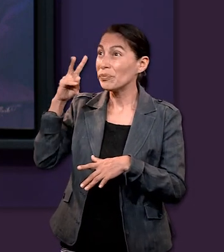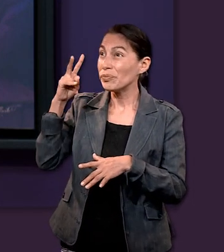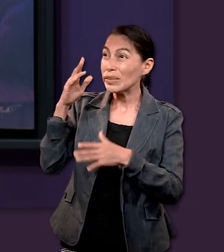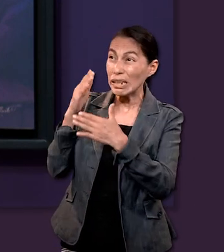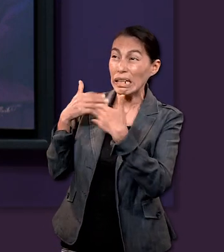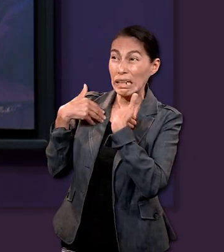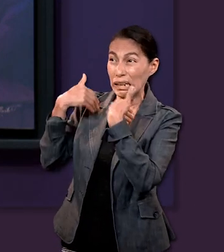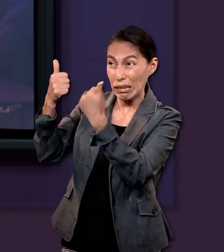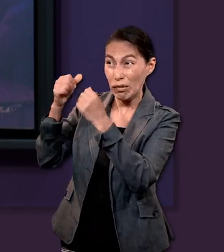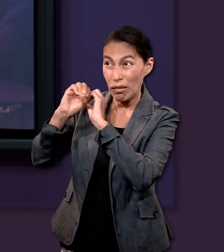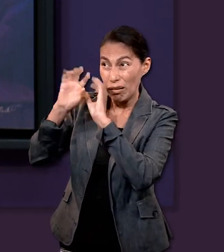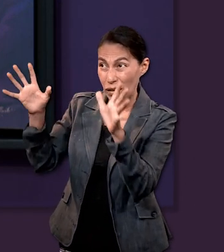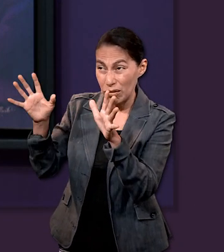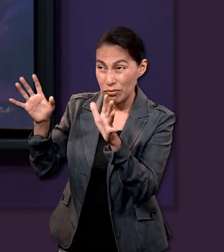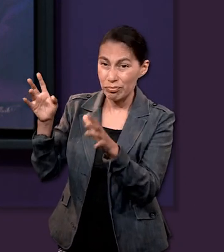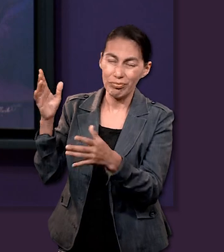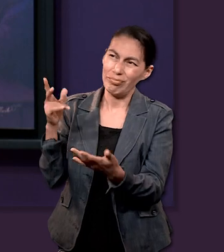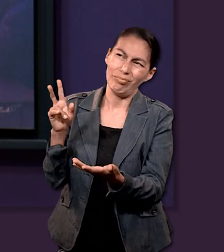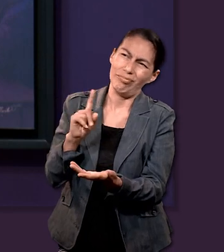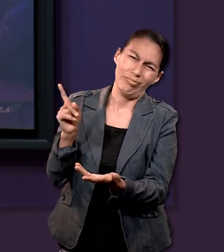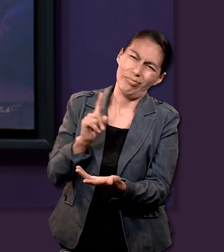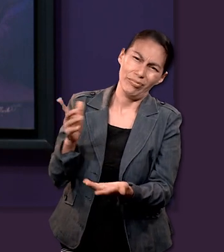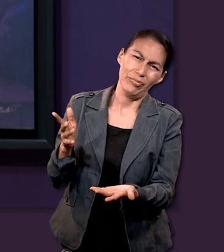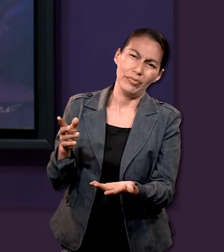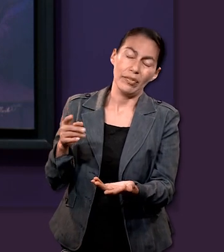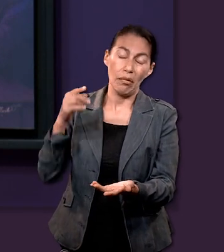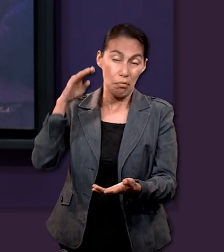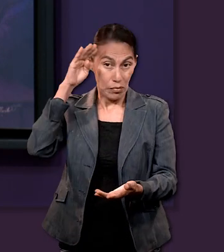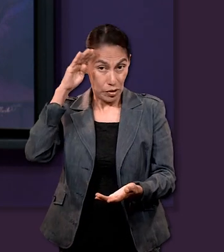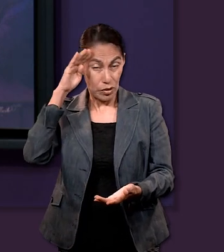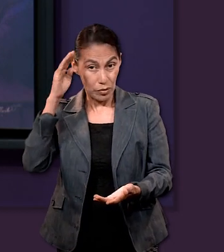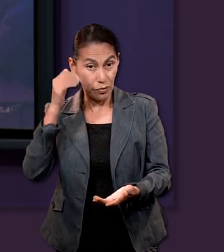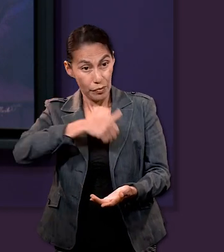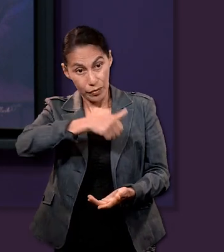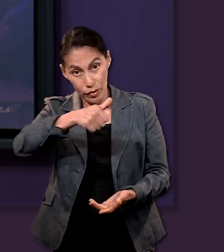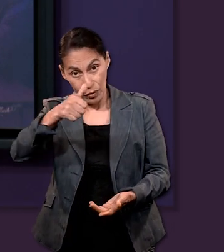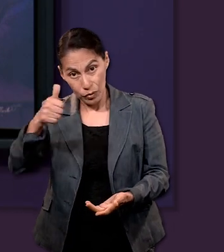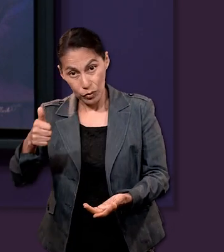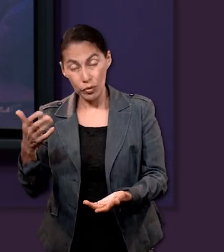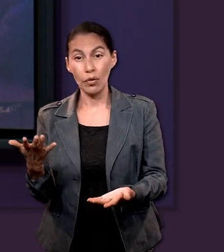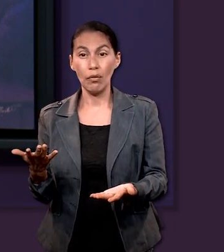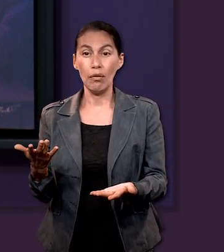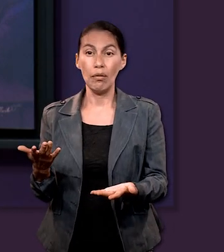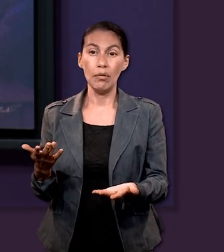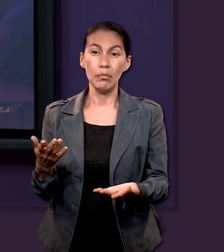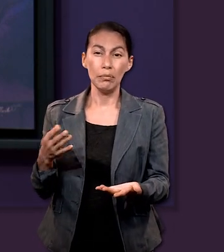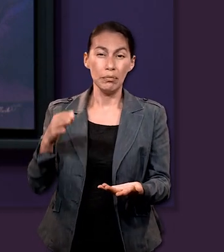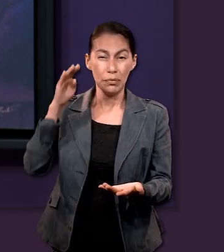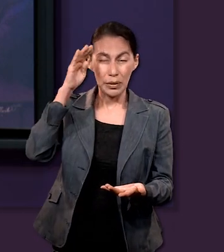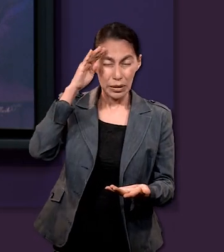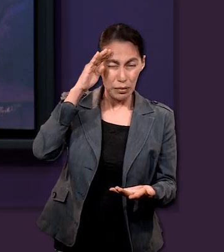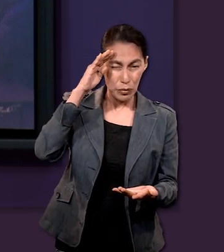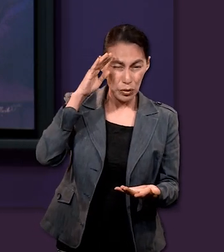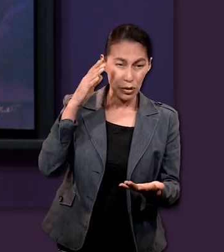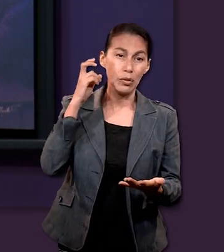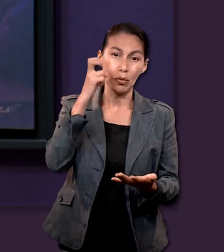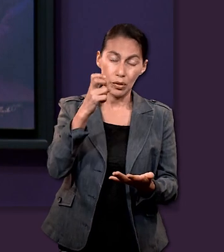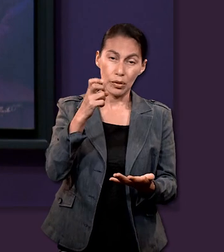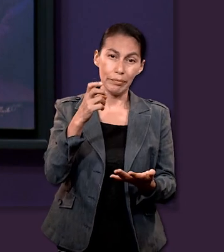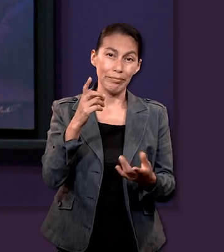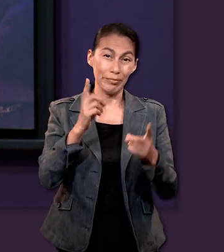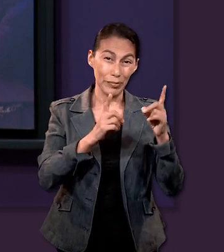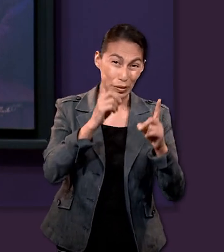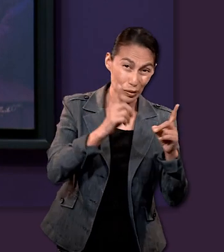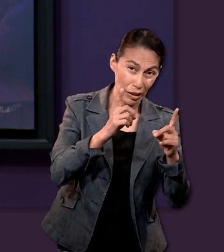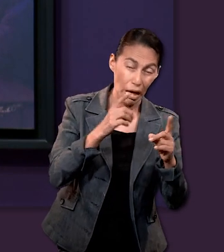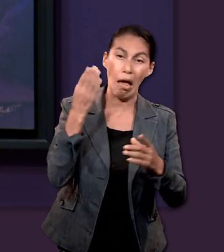porque no estamos teniendo una visión clara de lo que Dios ha hecho por nosotros, ¿no? Y creo que debería ser una señal para que nosotros podamos volver a